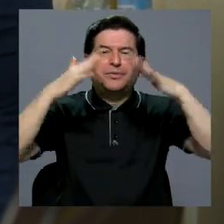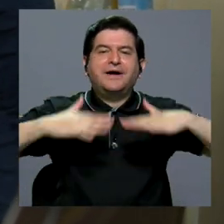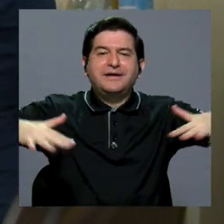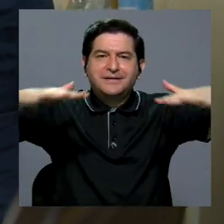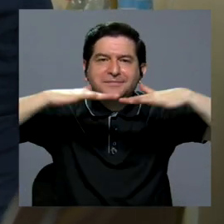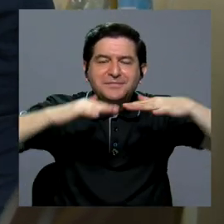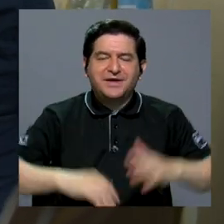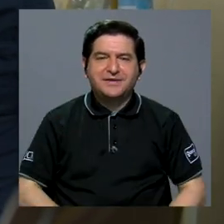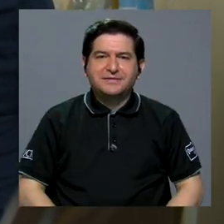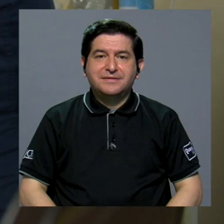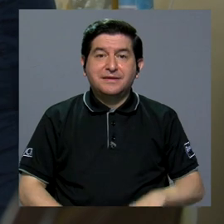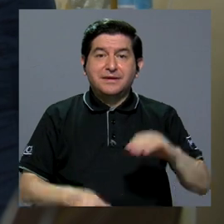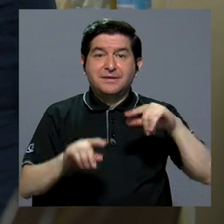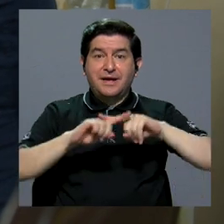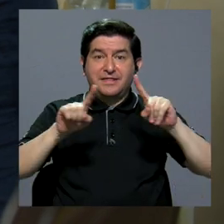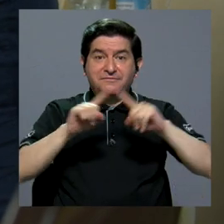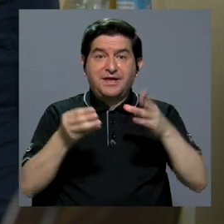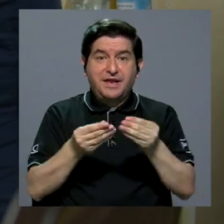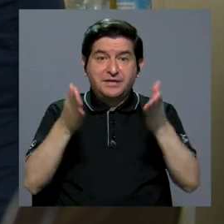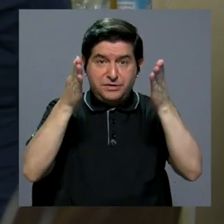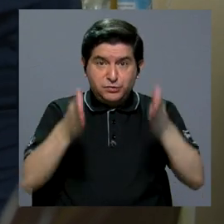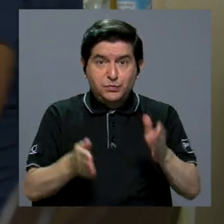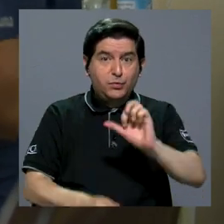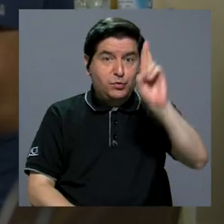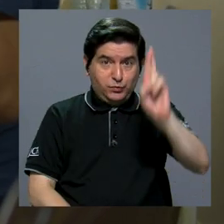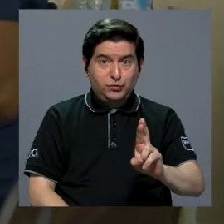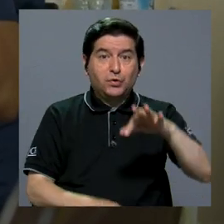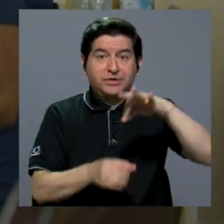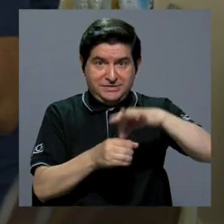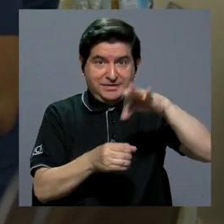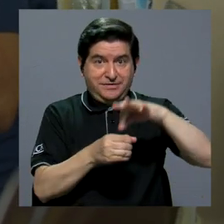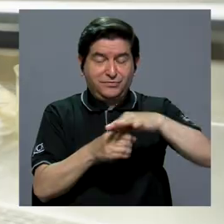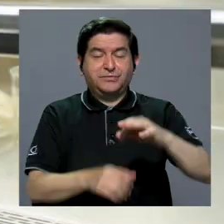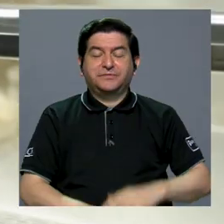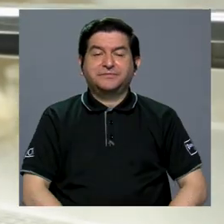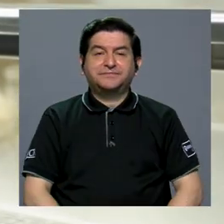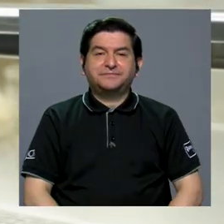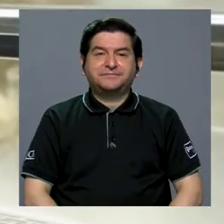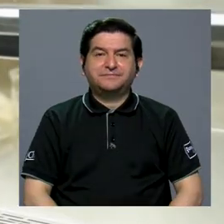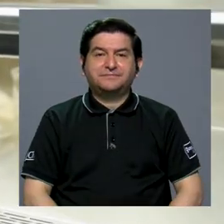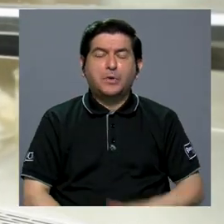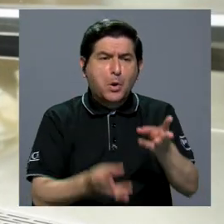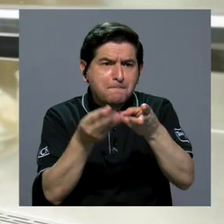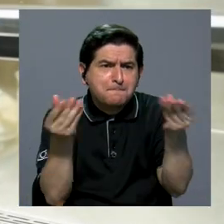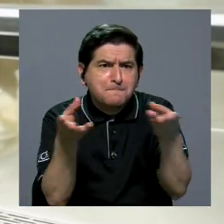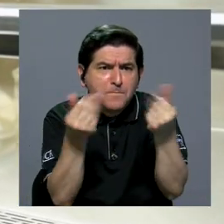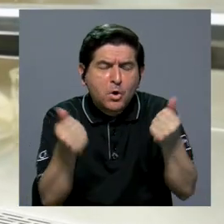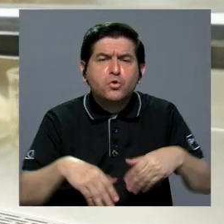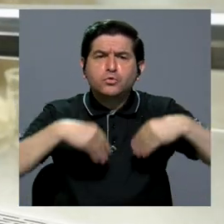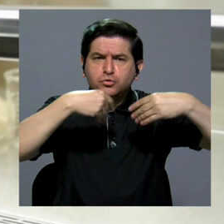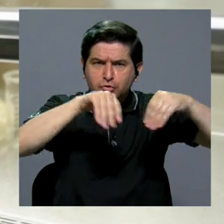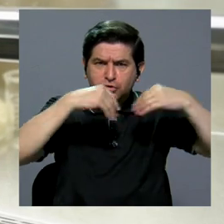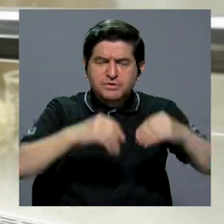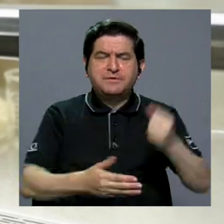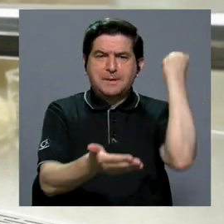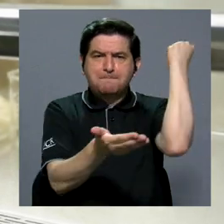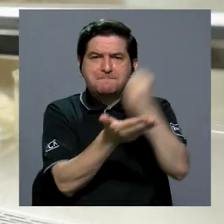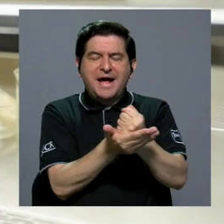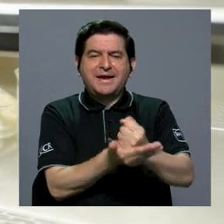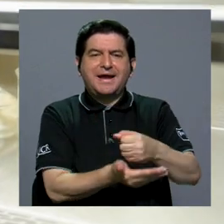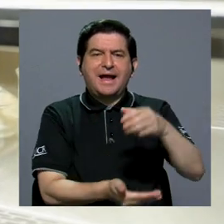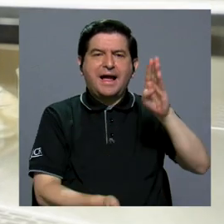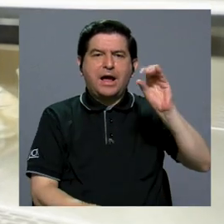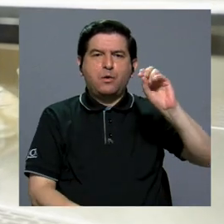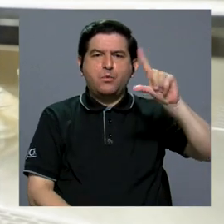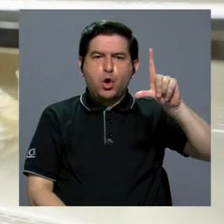el ambiente a las y los agricultores costarricenses. Estos productos son vendidos bajo la marca